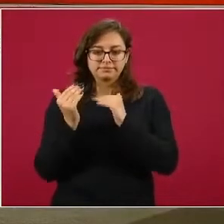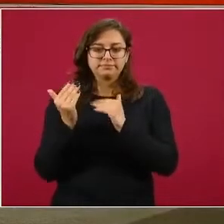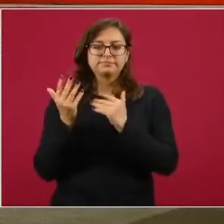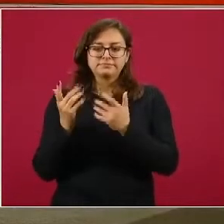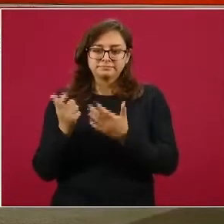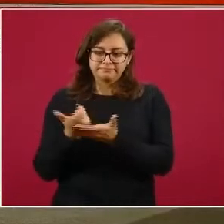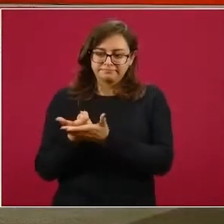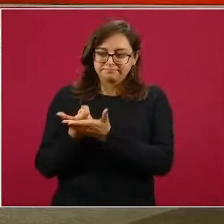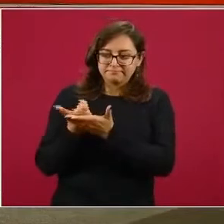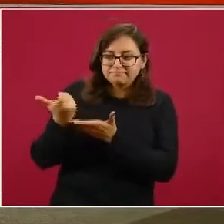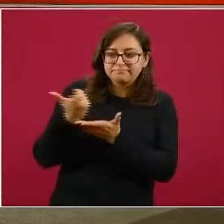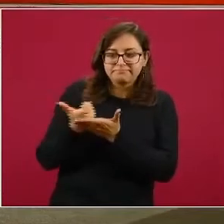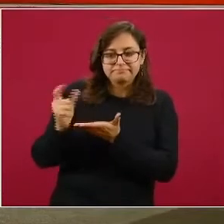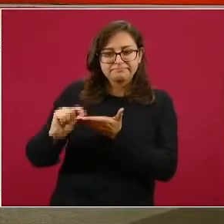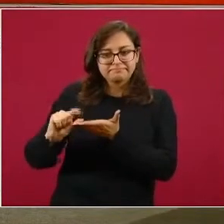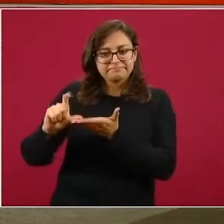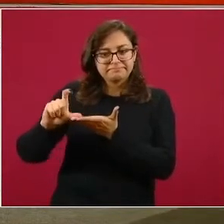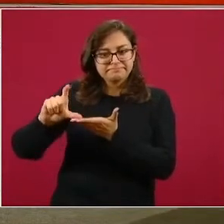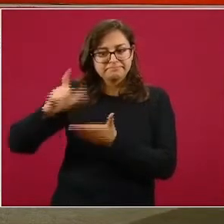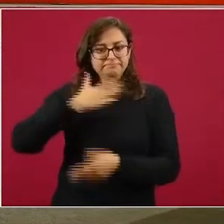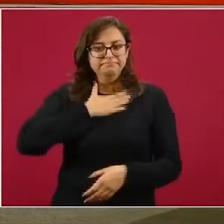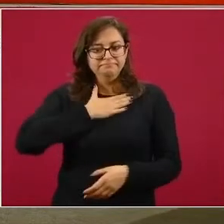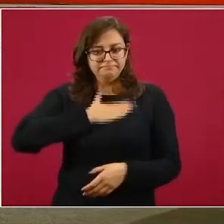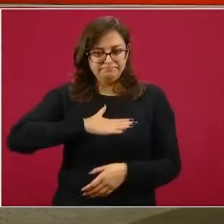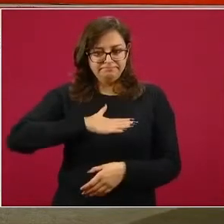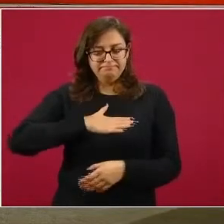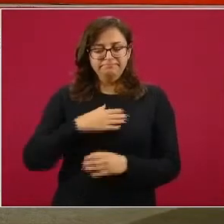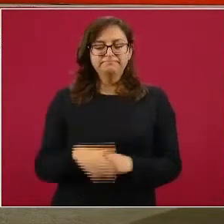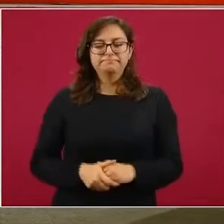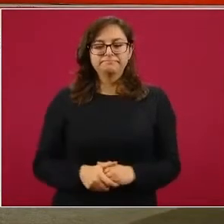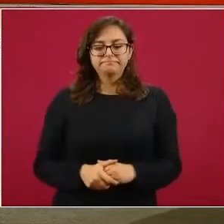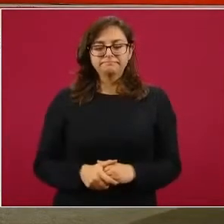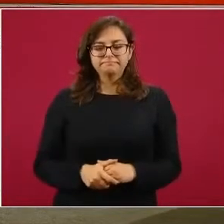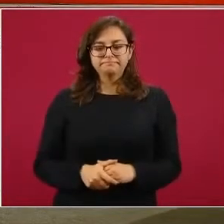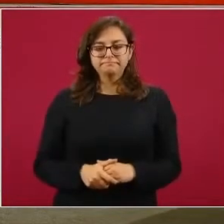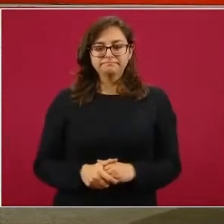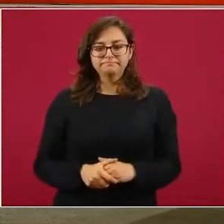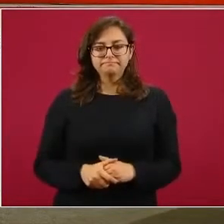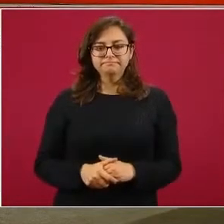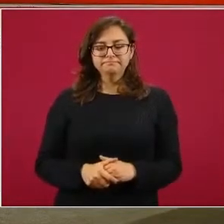garantizar un sueldo cada vez más justo para nuestros compañeras y compañeros.